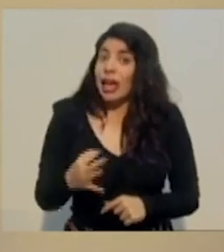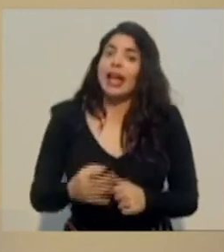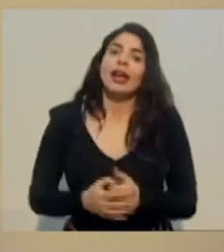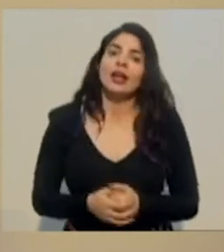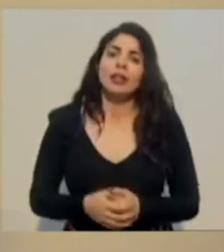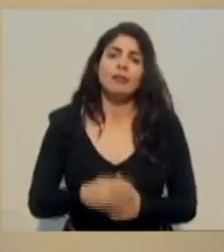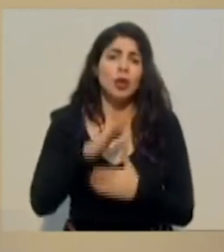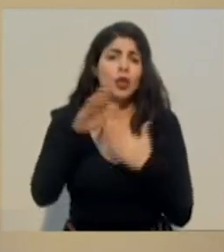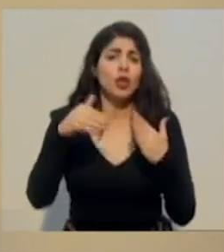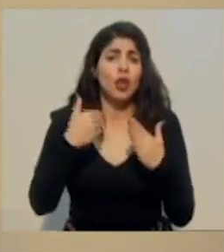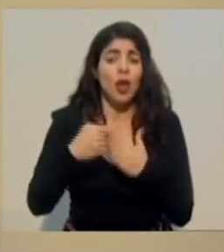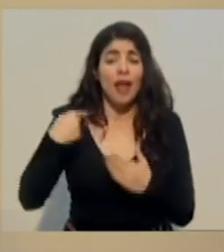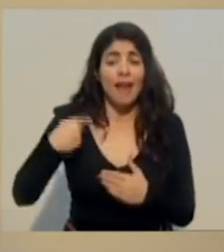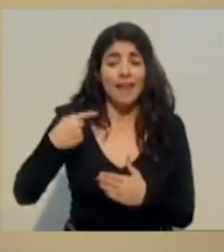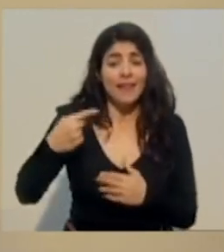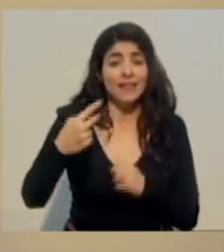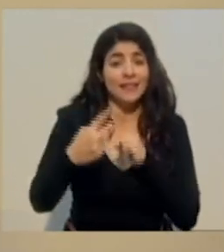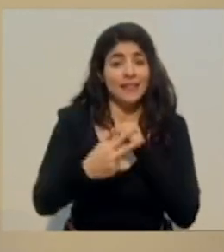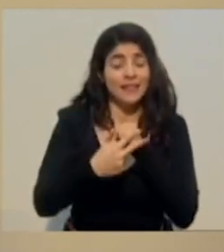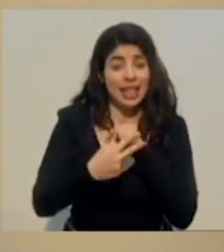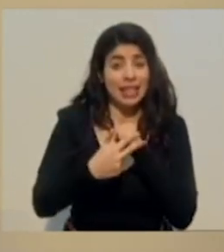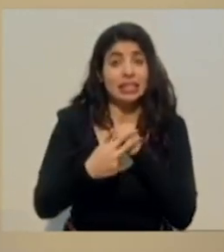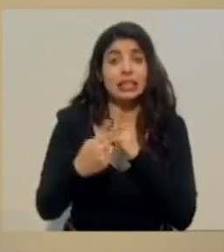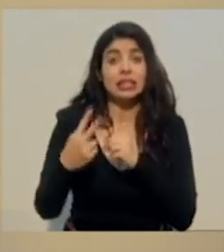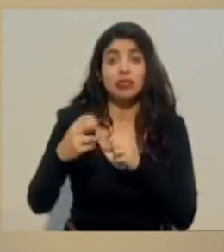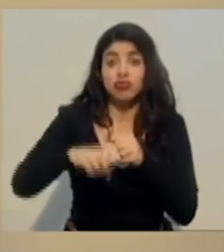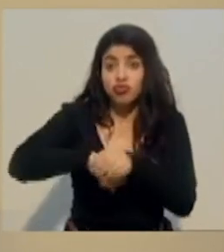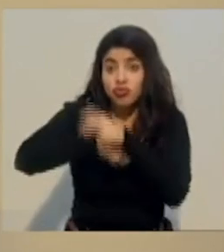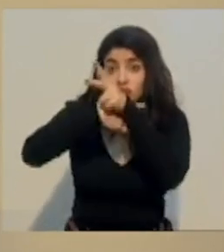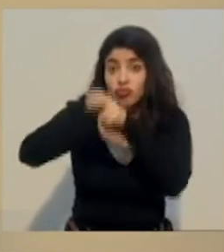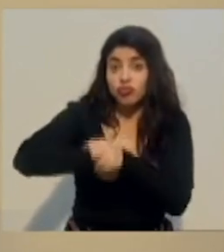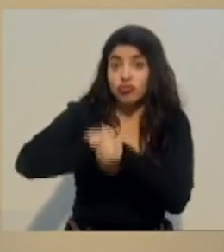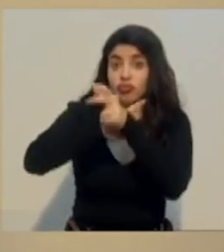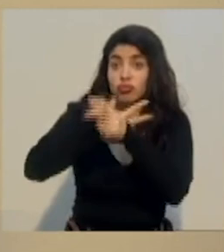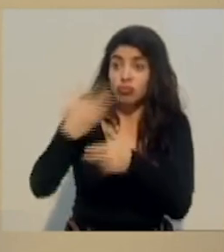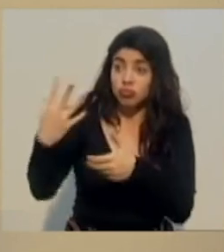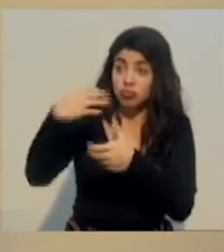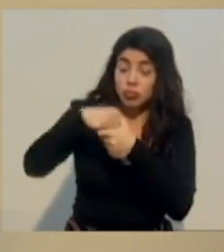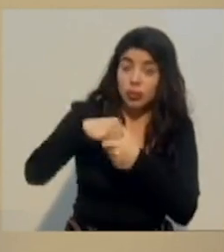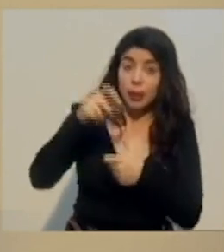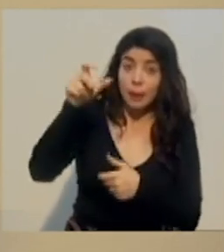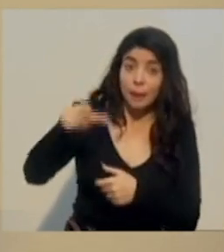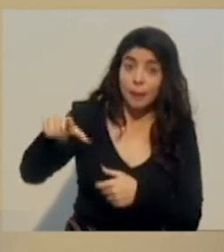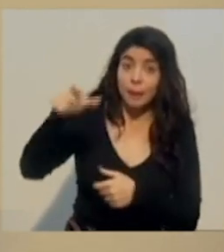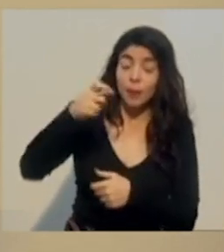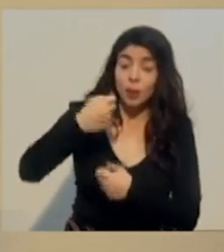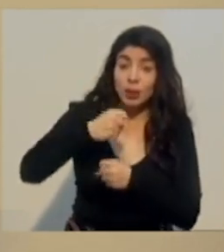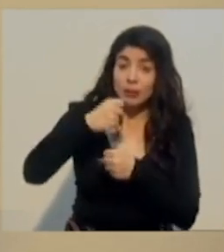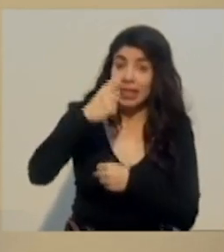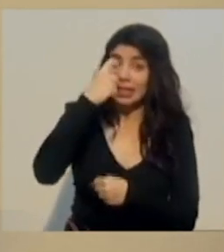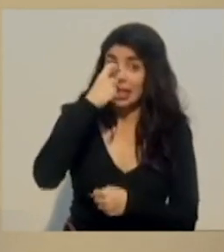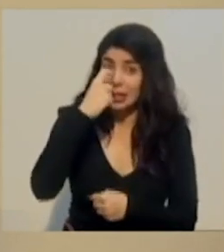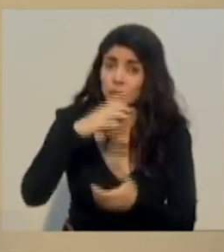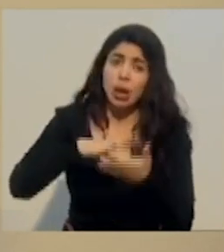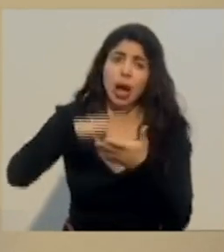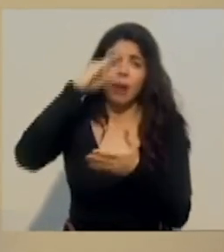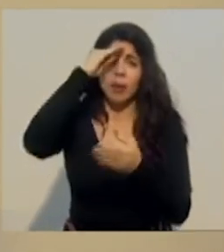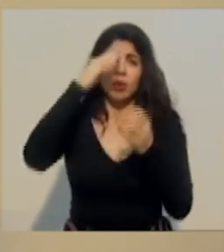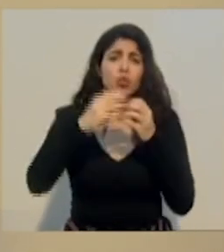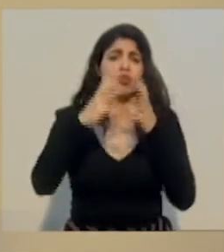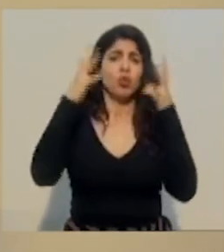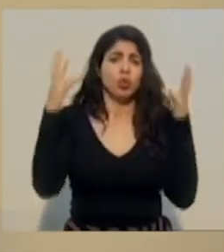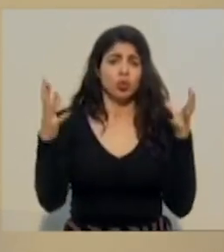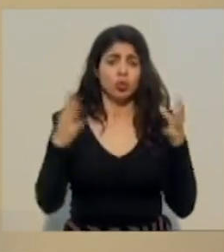todas las veces que hemos incorporado virtualmente a la municipalidad de Escazú hemos aprendido muchísimo.